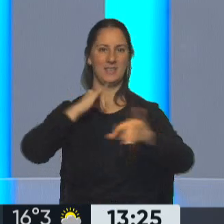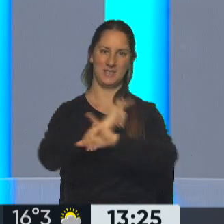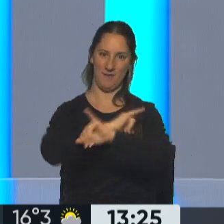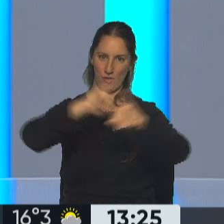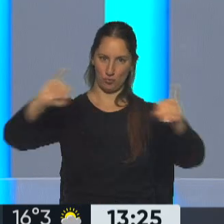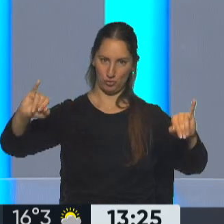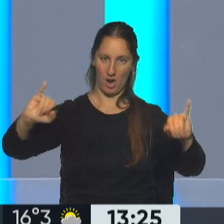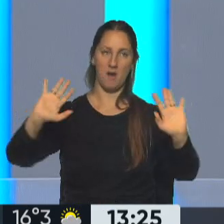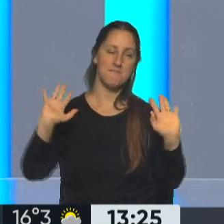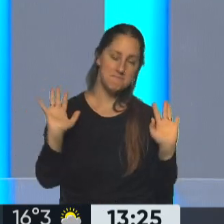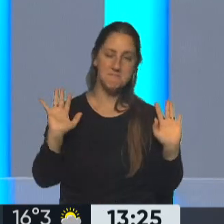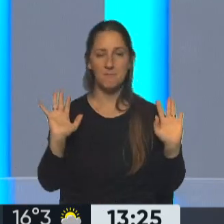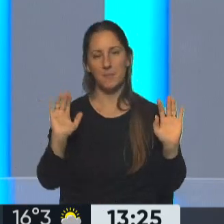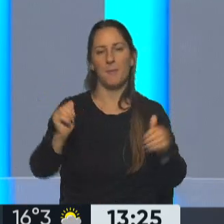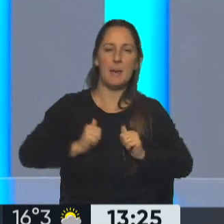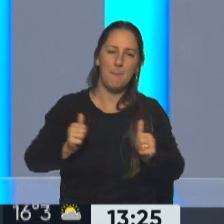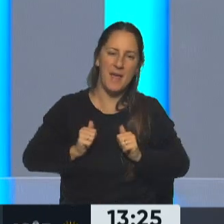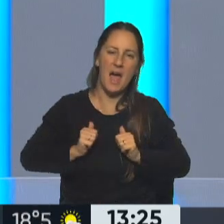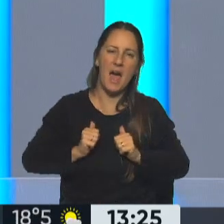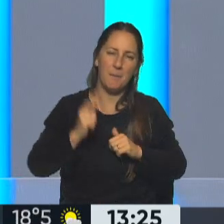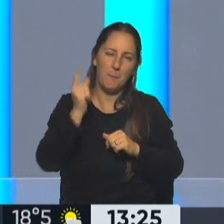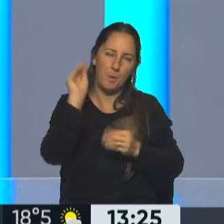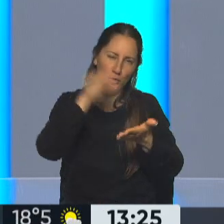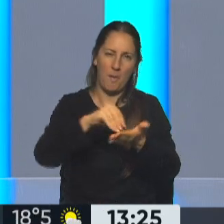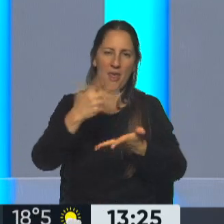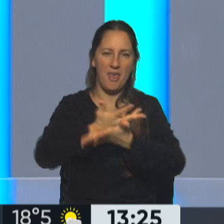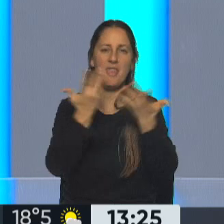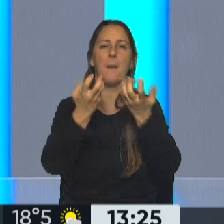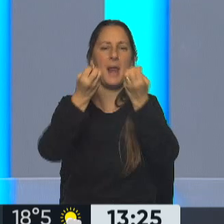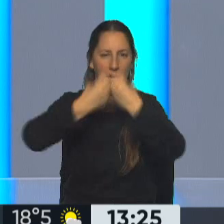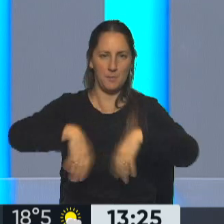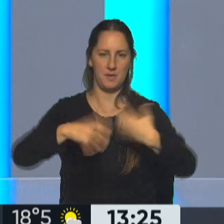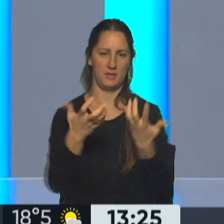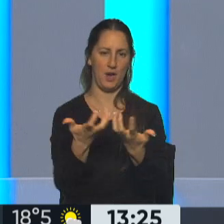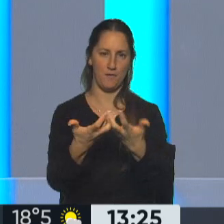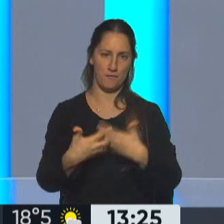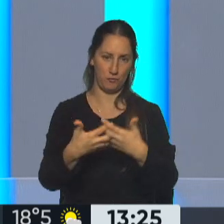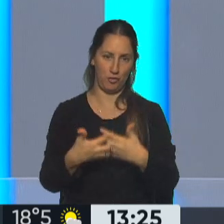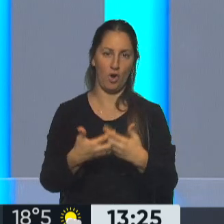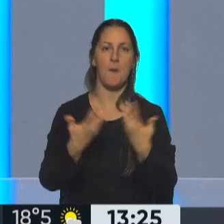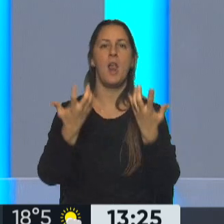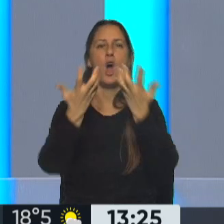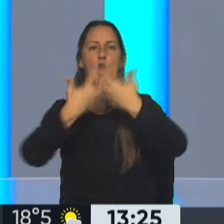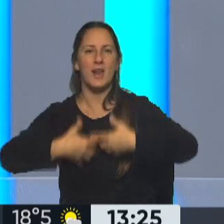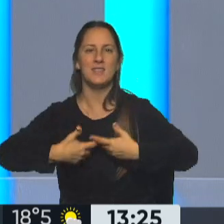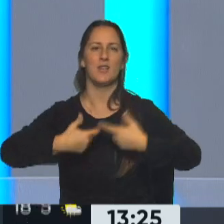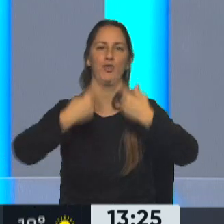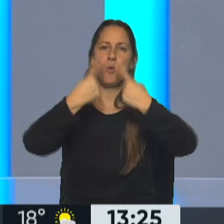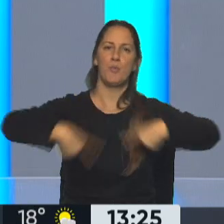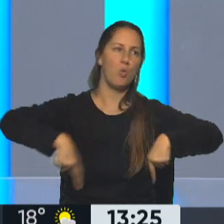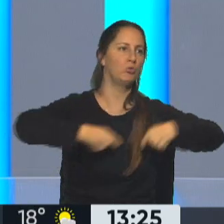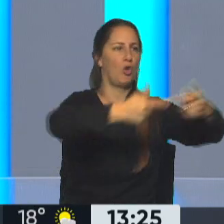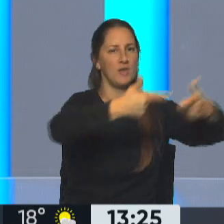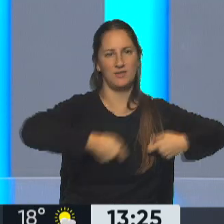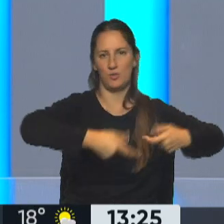en este caso hay que esperar quizá unos días más para poner en vigencia esto, dado lo que significa la logística y la distribución de estos